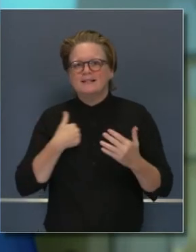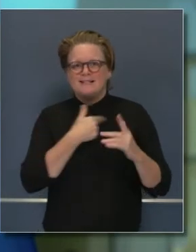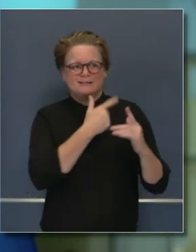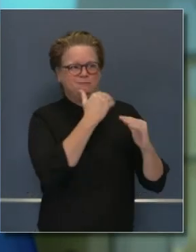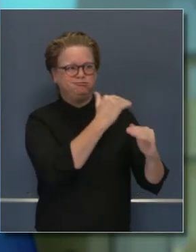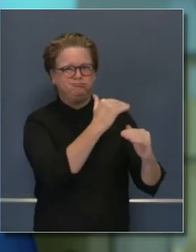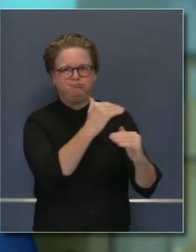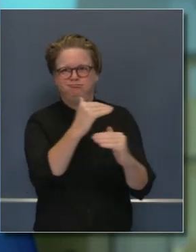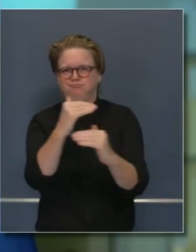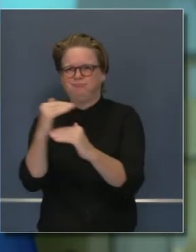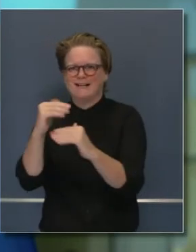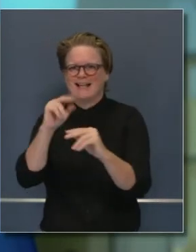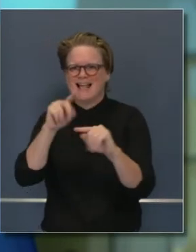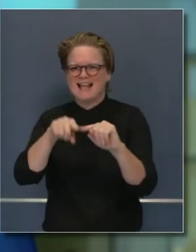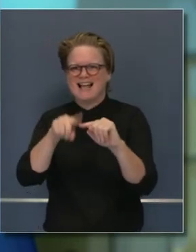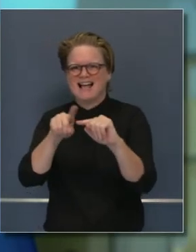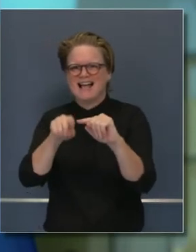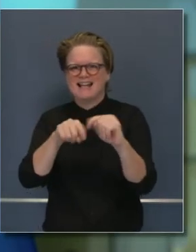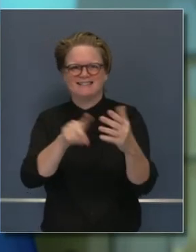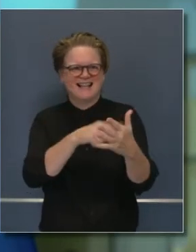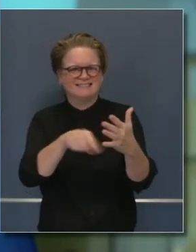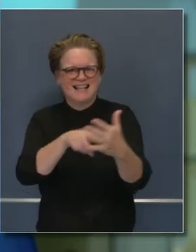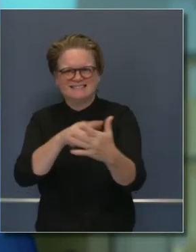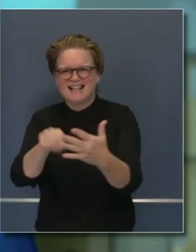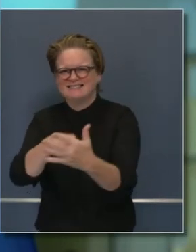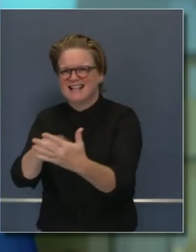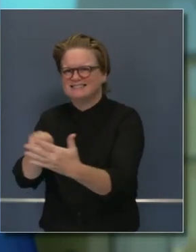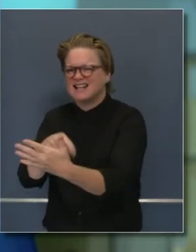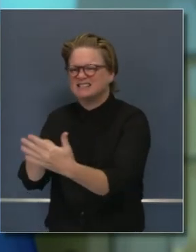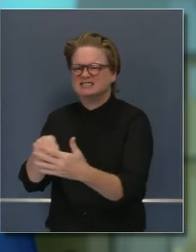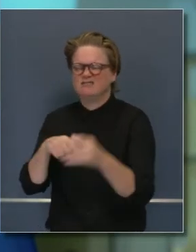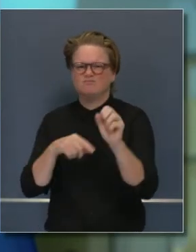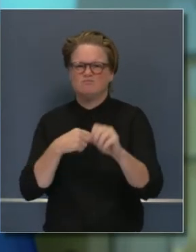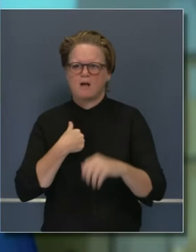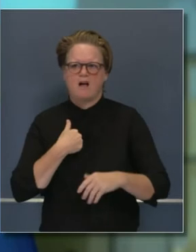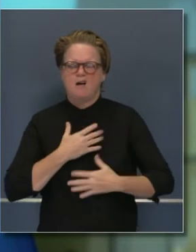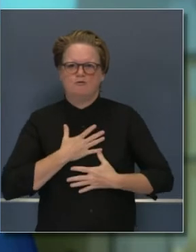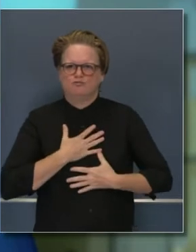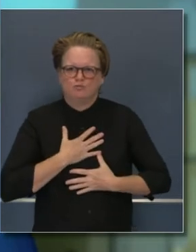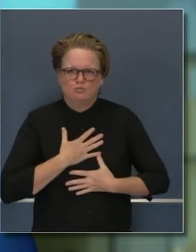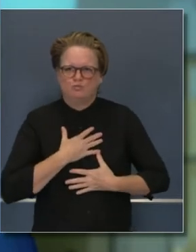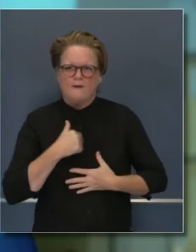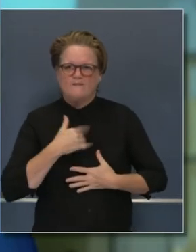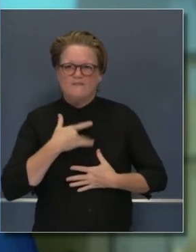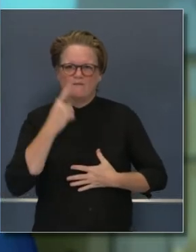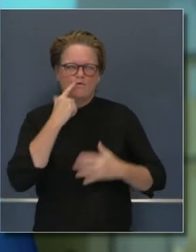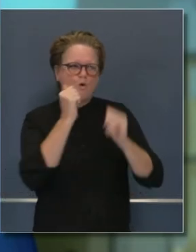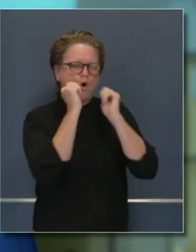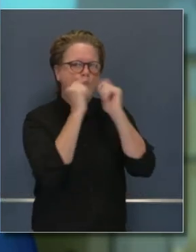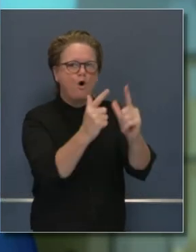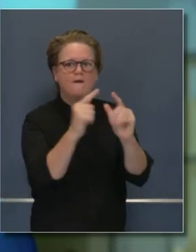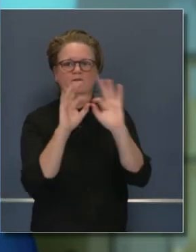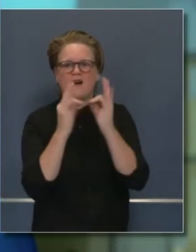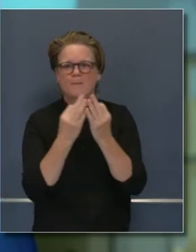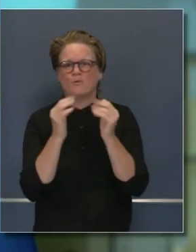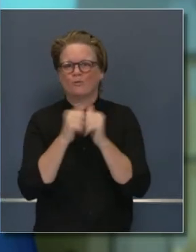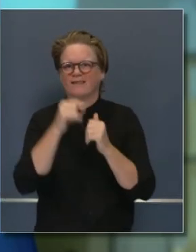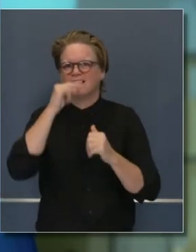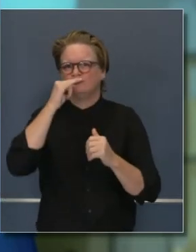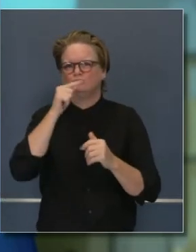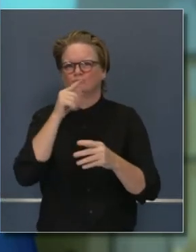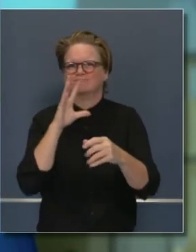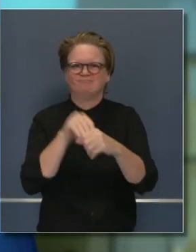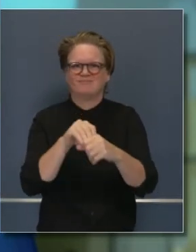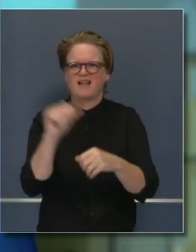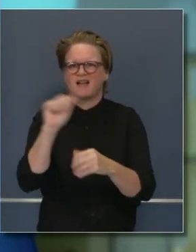frustrados en esta experiencia. Así que sí siento compasión, empatía para esos individuos y las familias de ellos. Es